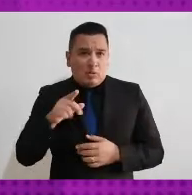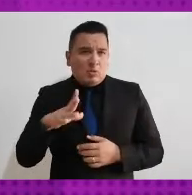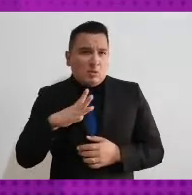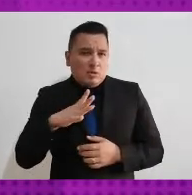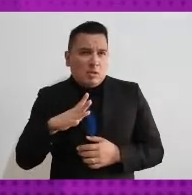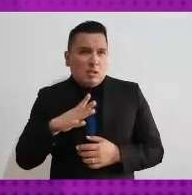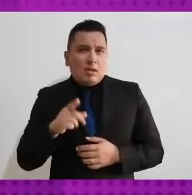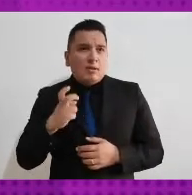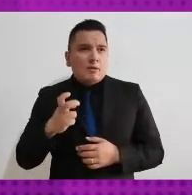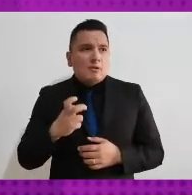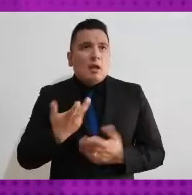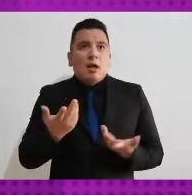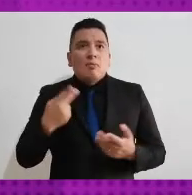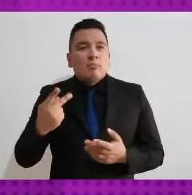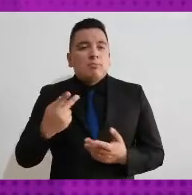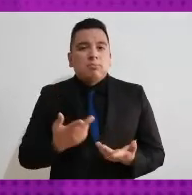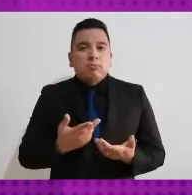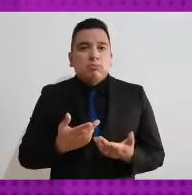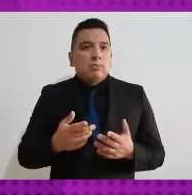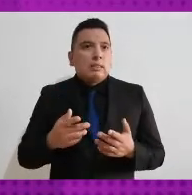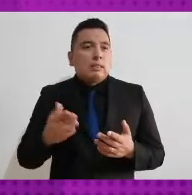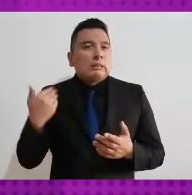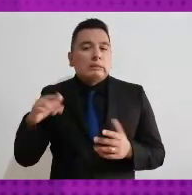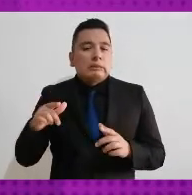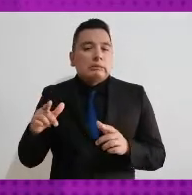llegaron a través de estas acciones afirmativas